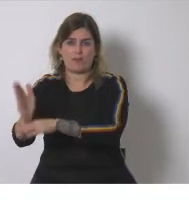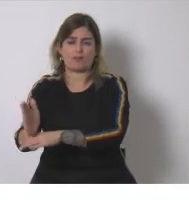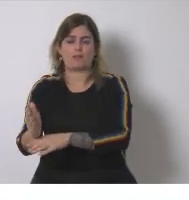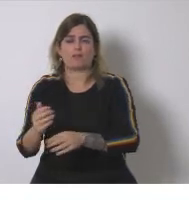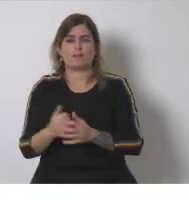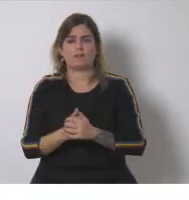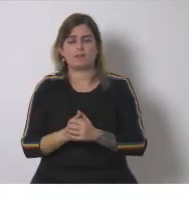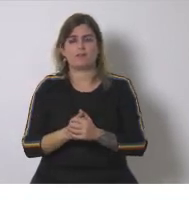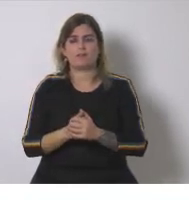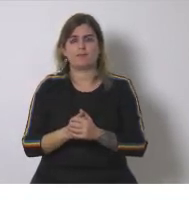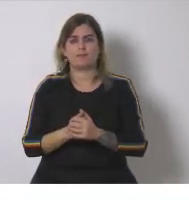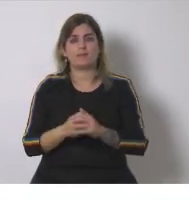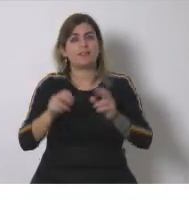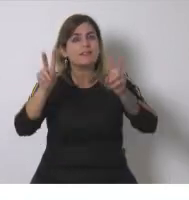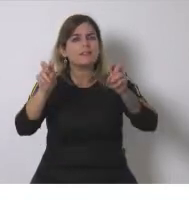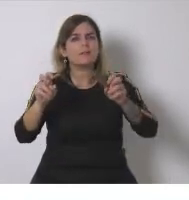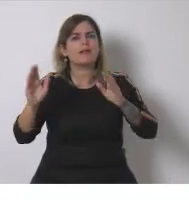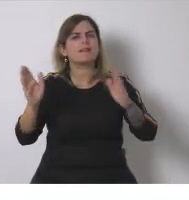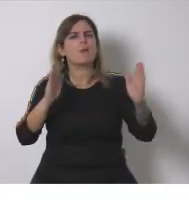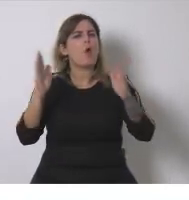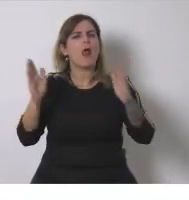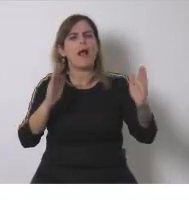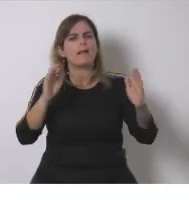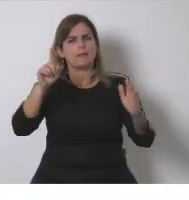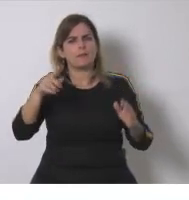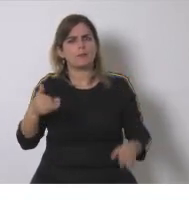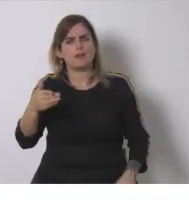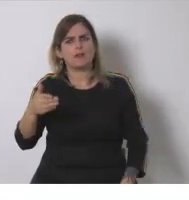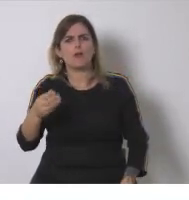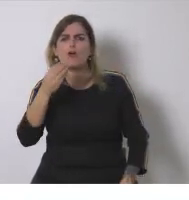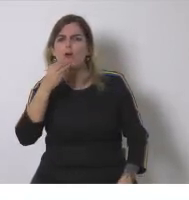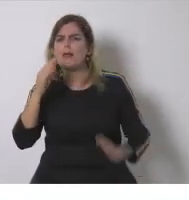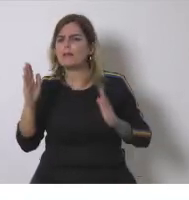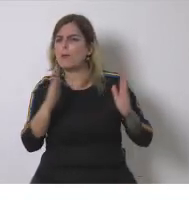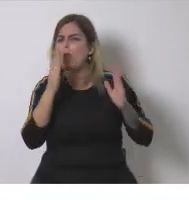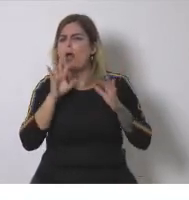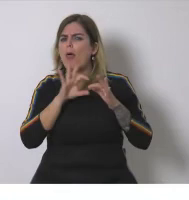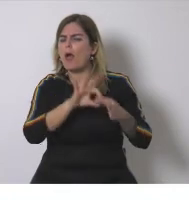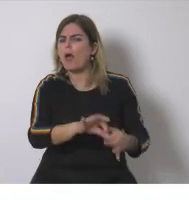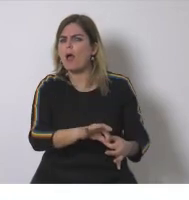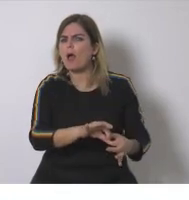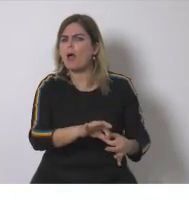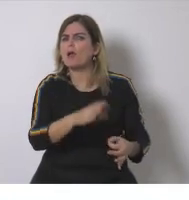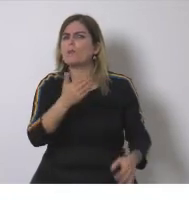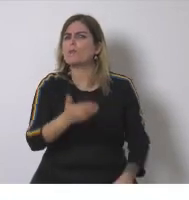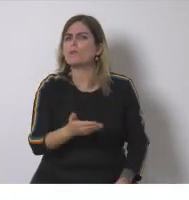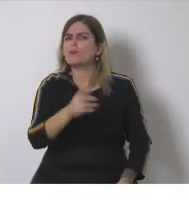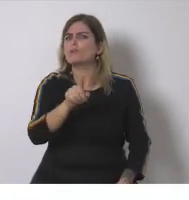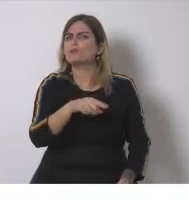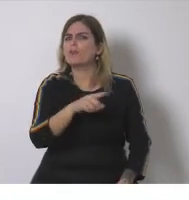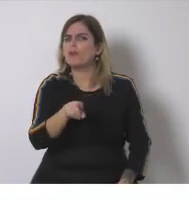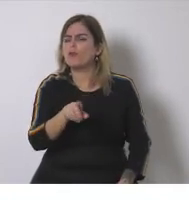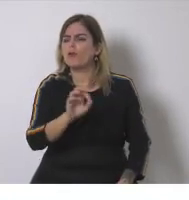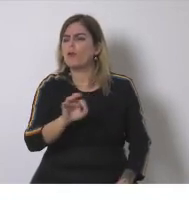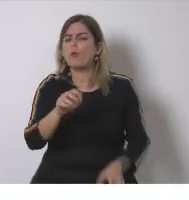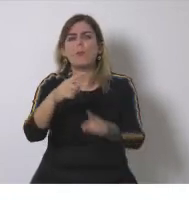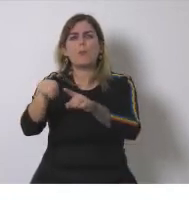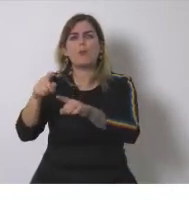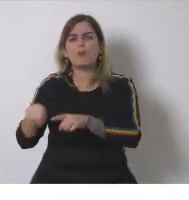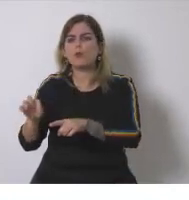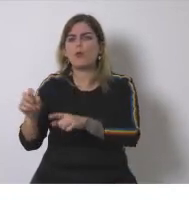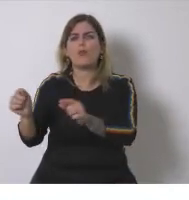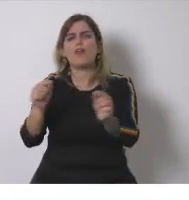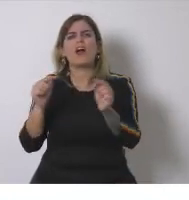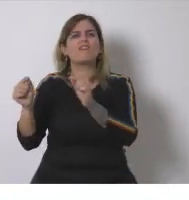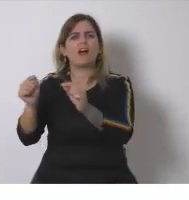que son perjudiciales para el suelo y también está la cuestión de comer productos de temporada